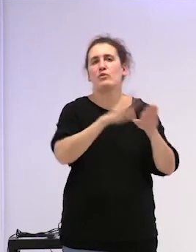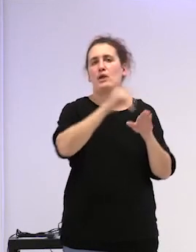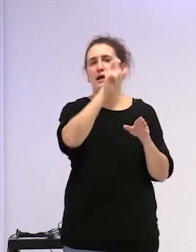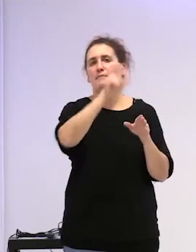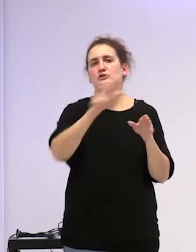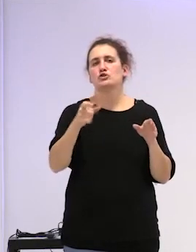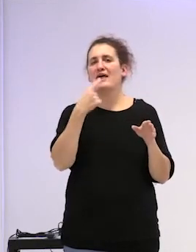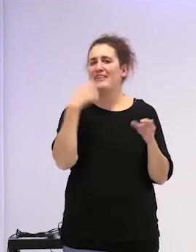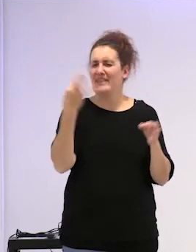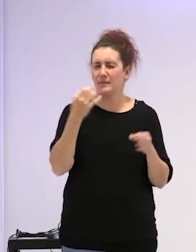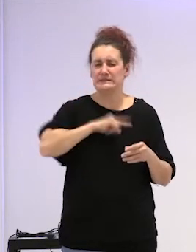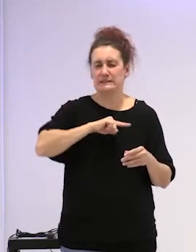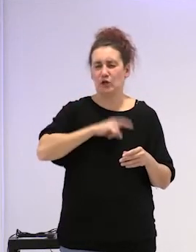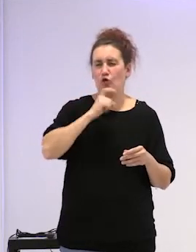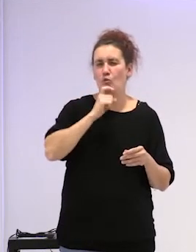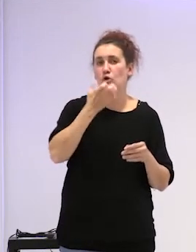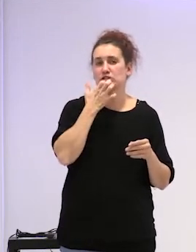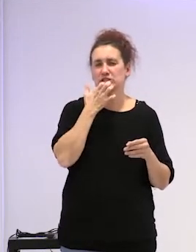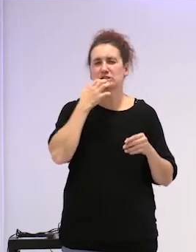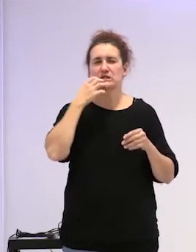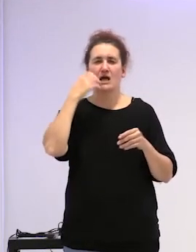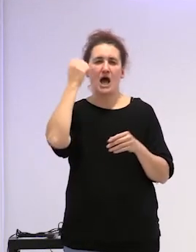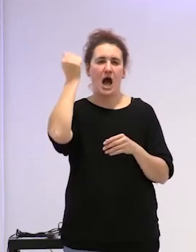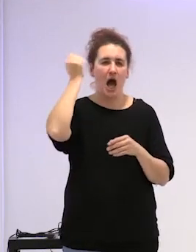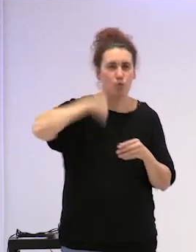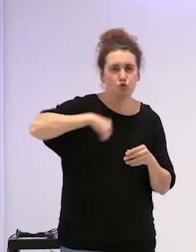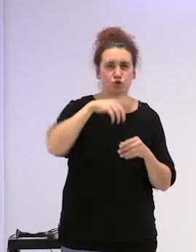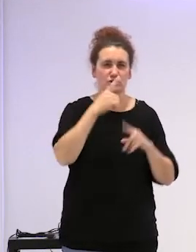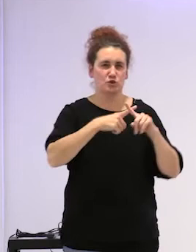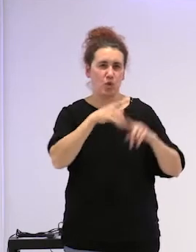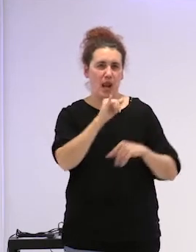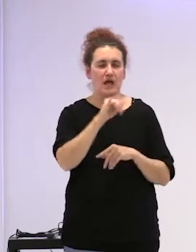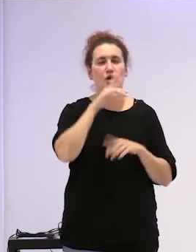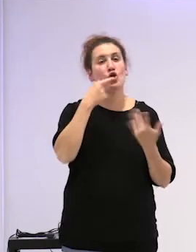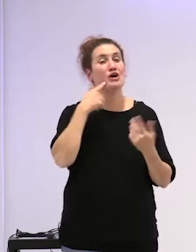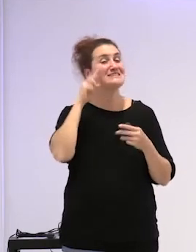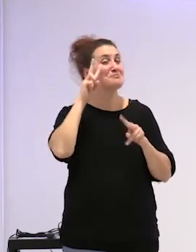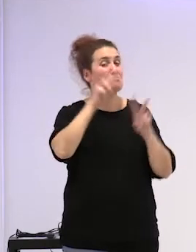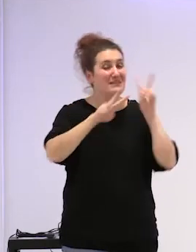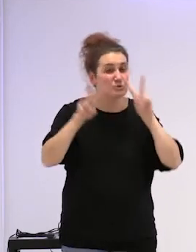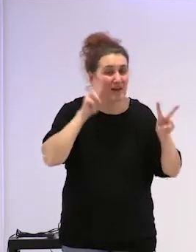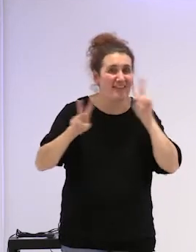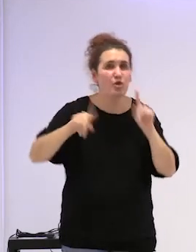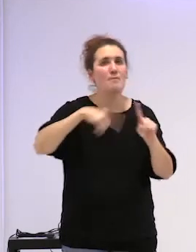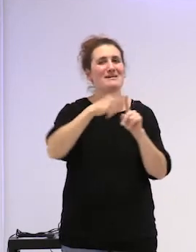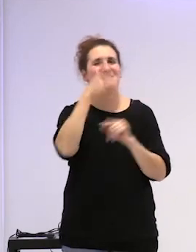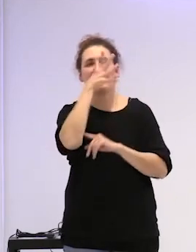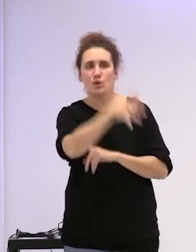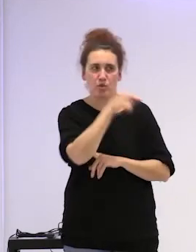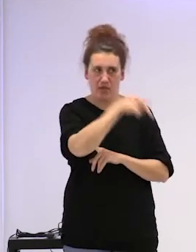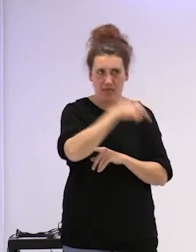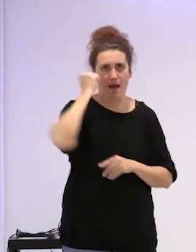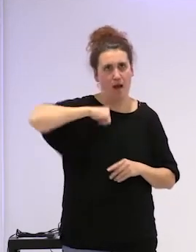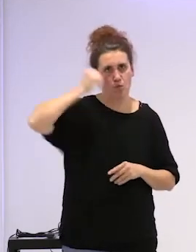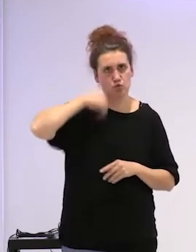límite como son los abusos sexuales sino que es la visualización y la denuncia de estos abusos